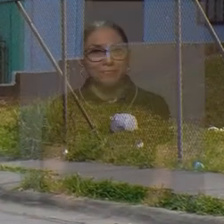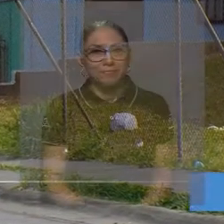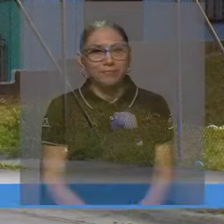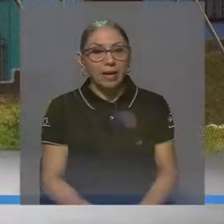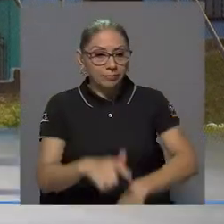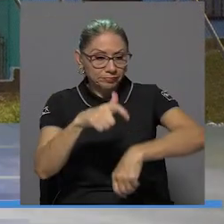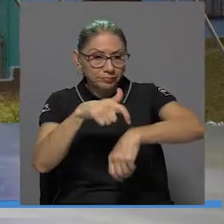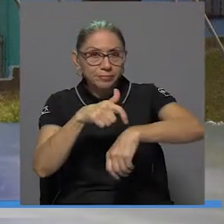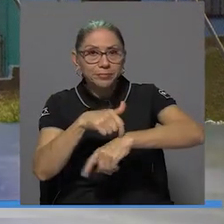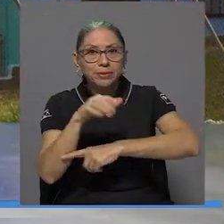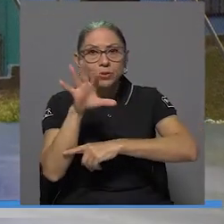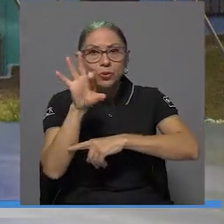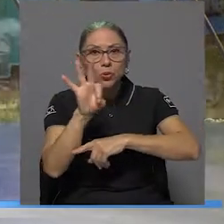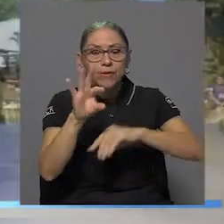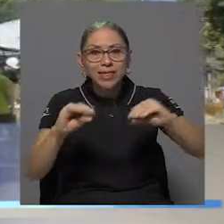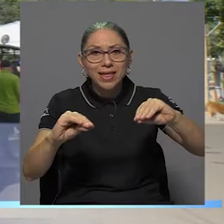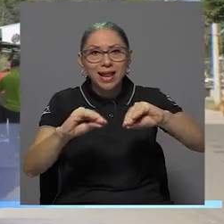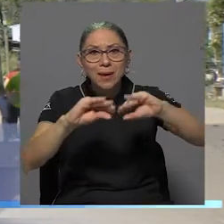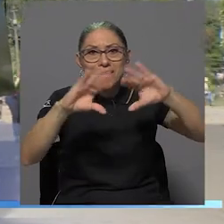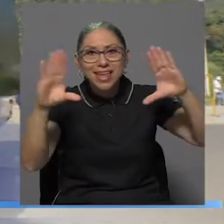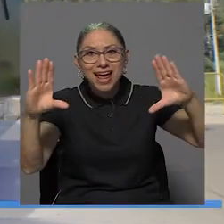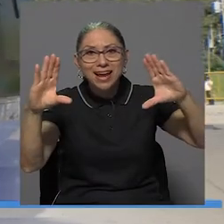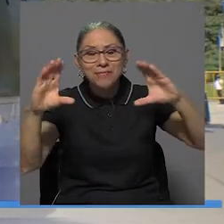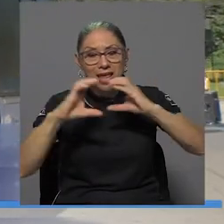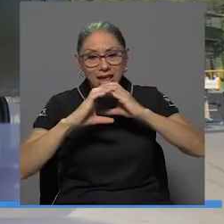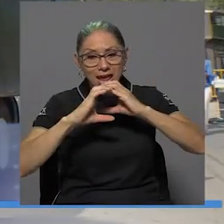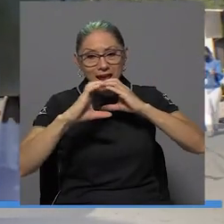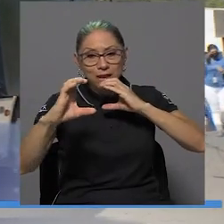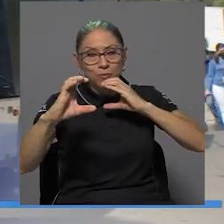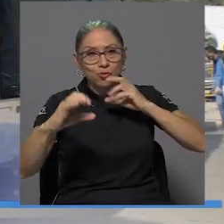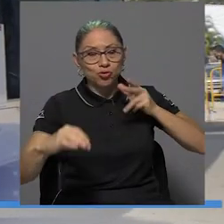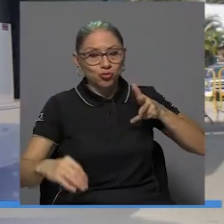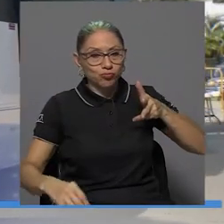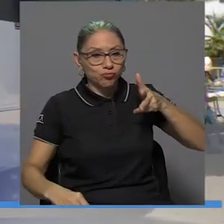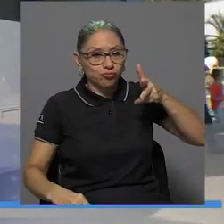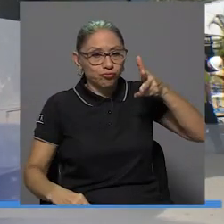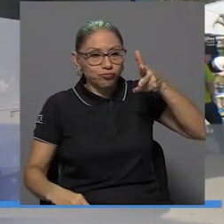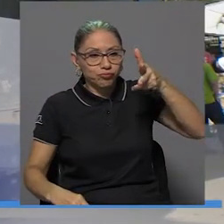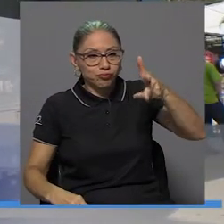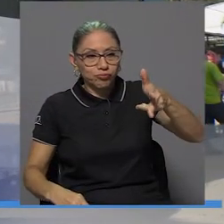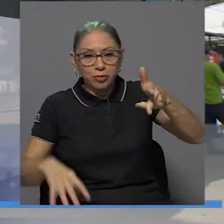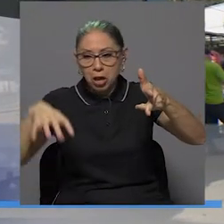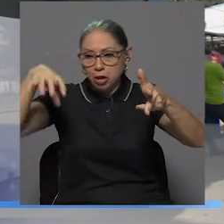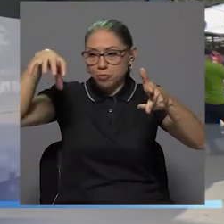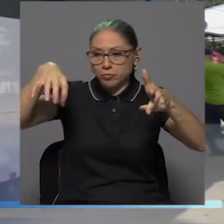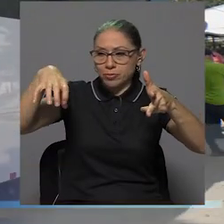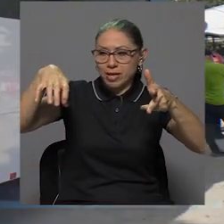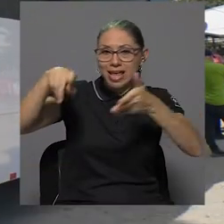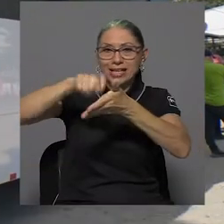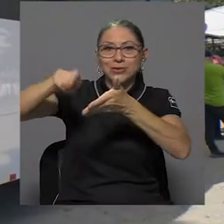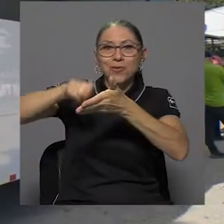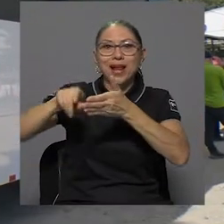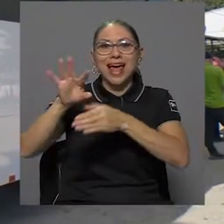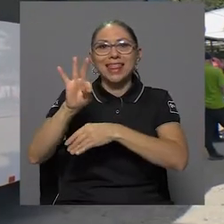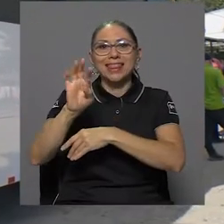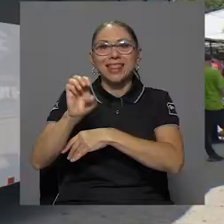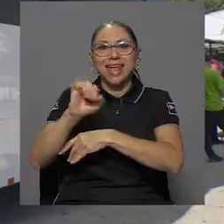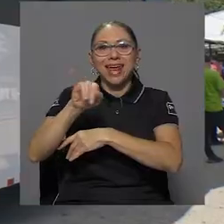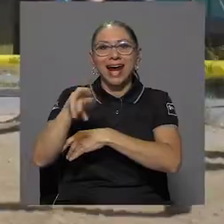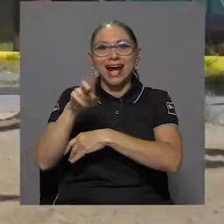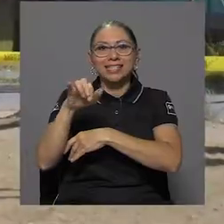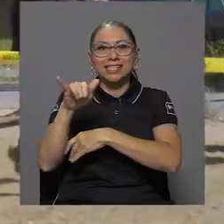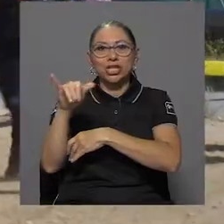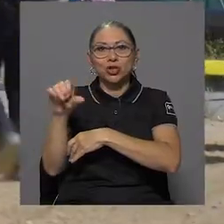Eran las 9 de la mañana, cuando el bus estaba estacionado a un costado de la Escuela Tejarcillos en Alajuelita.